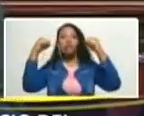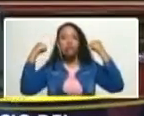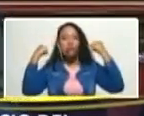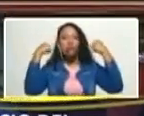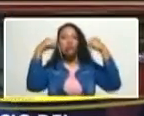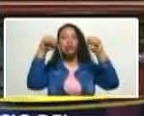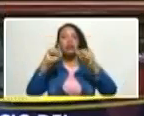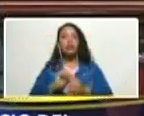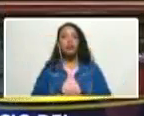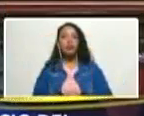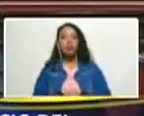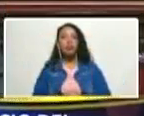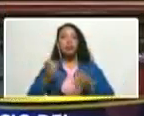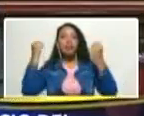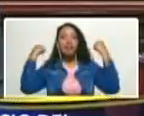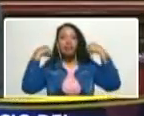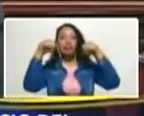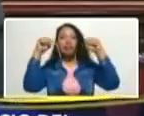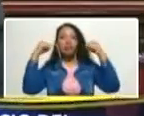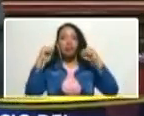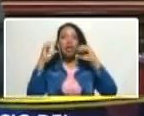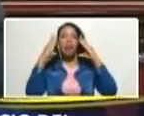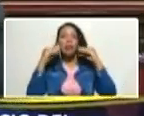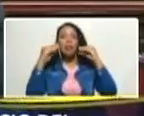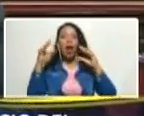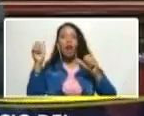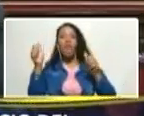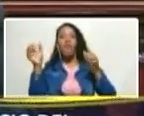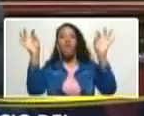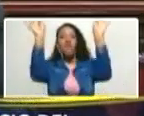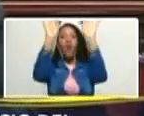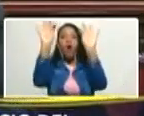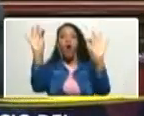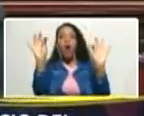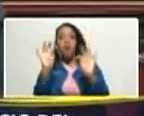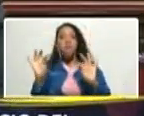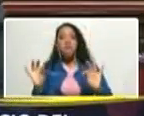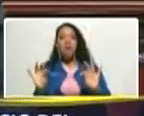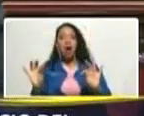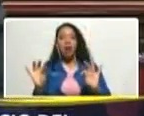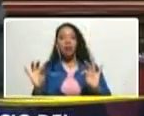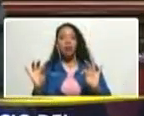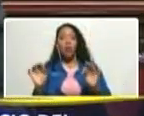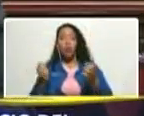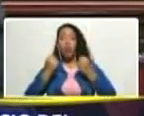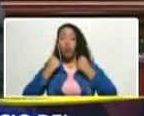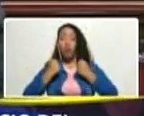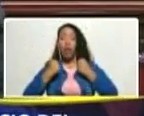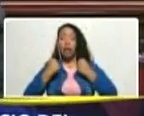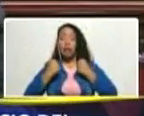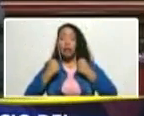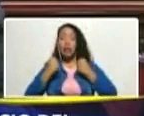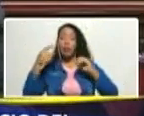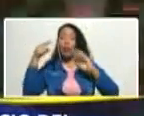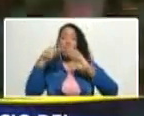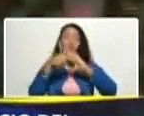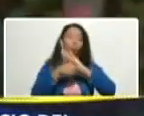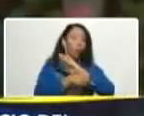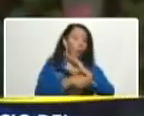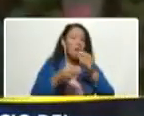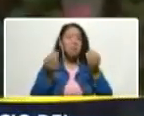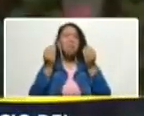de ensayo y experimentación de la fórmula extremista para